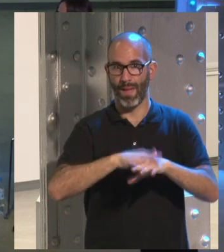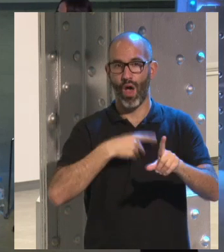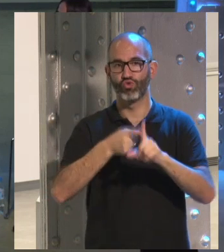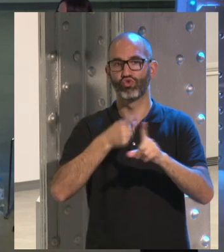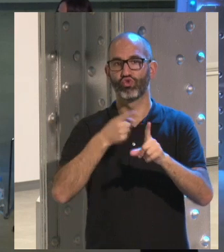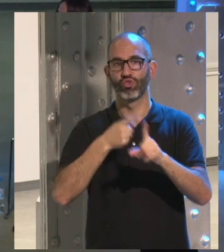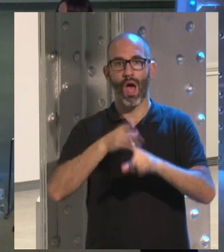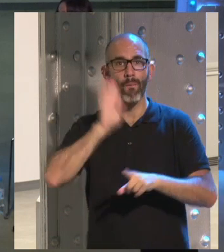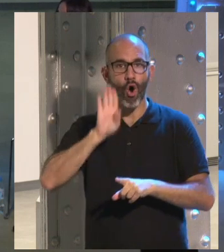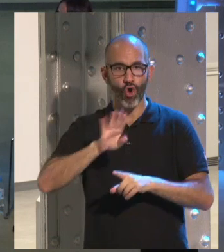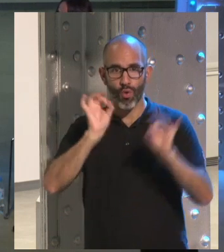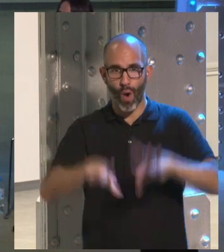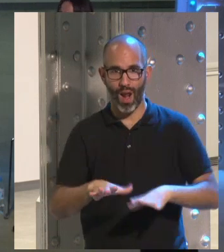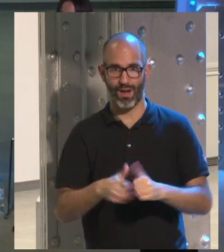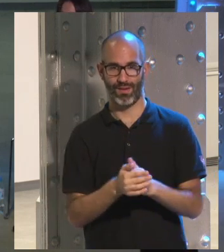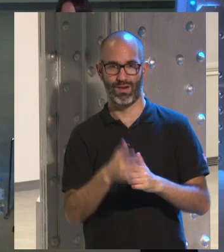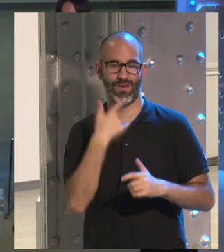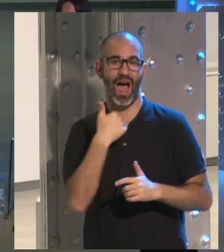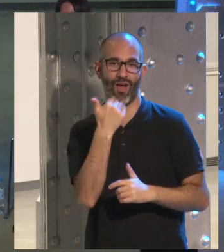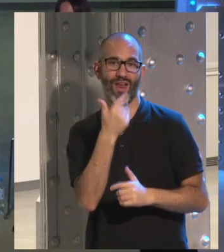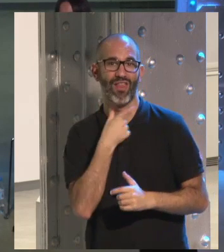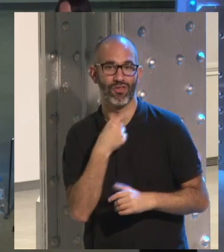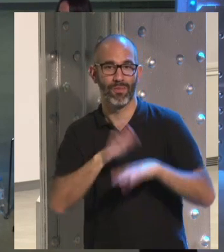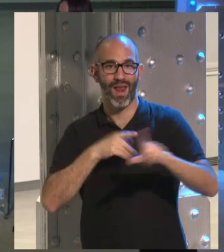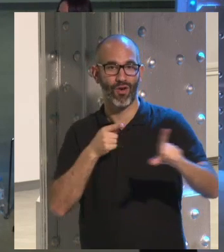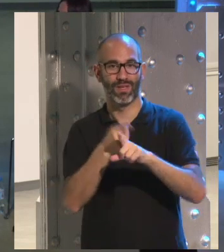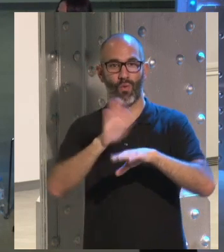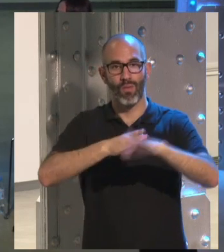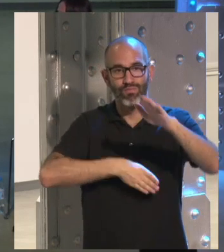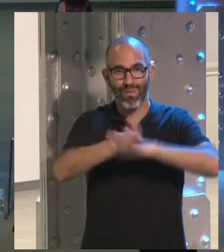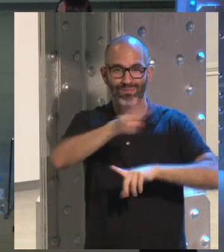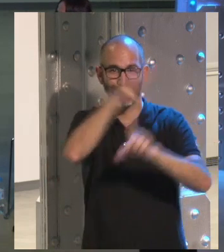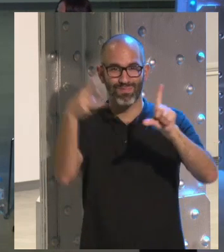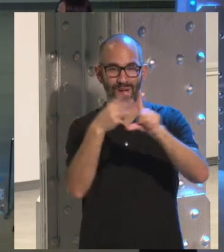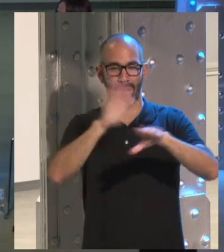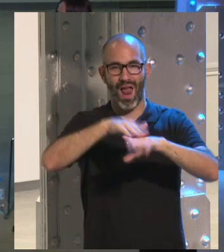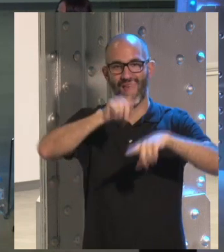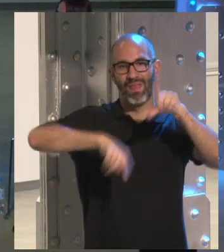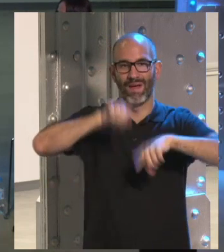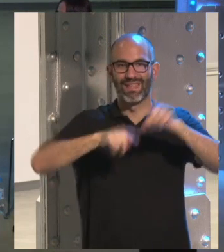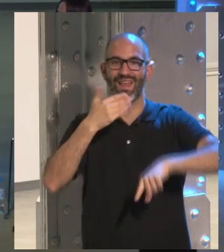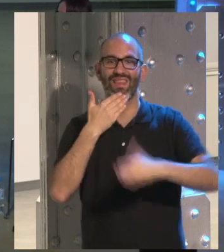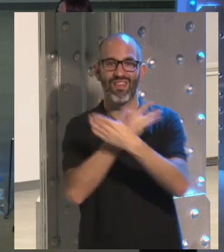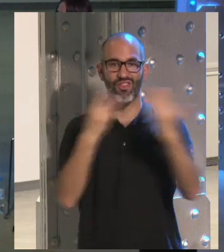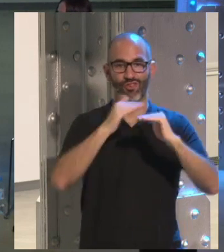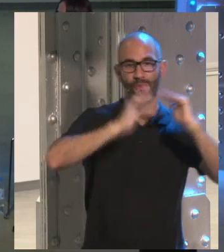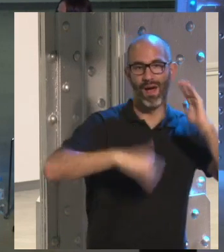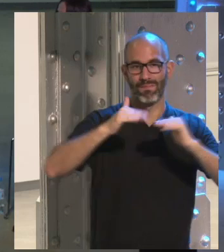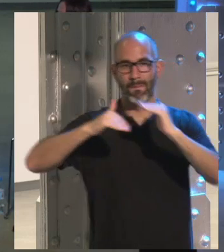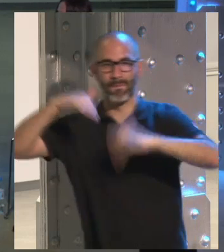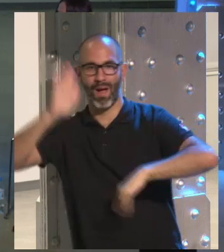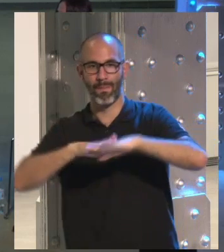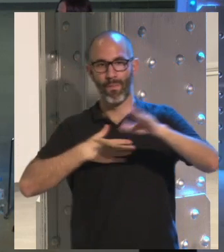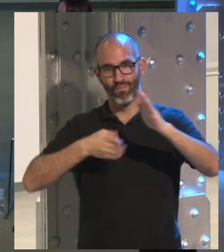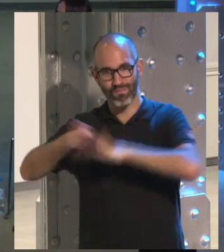que es una cosa muy graciosa porque para que puedan entrar a las páginas de porno y distinguir entre los usuarios que son mayores de edad y